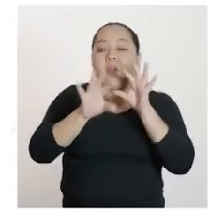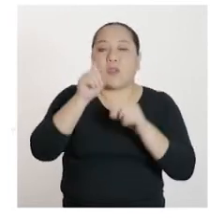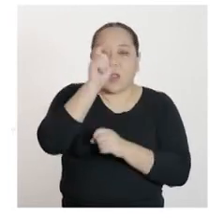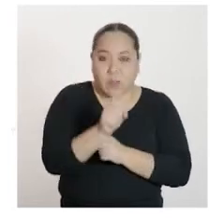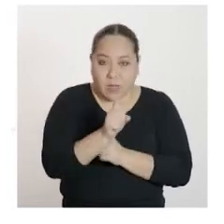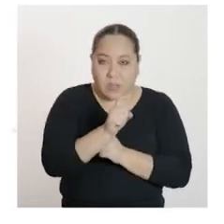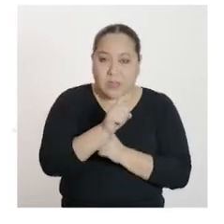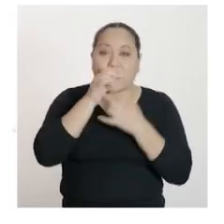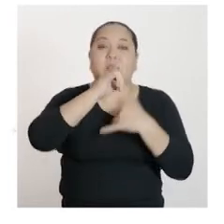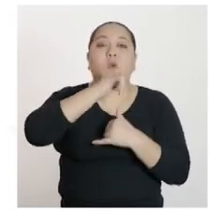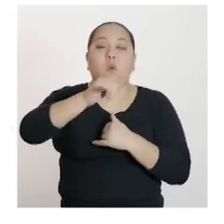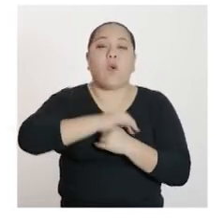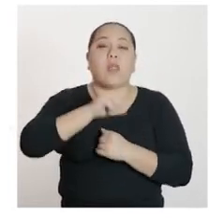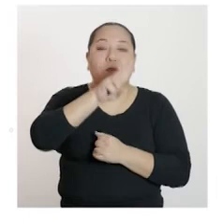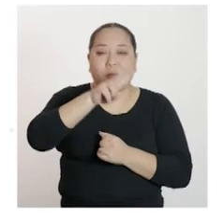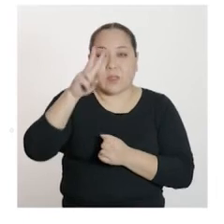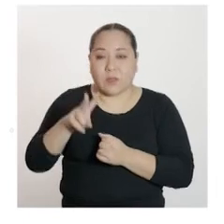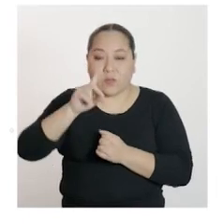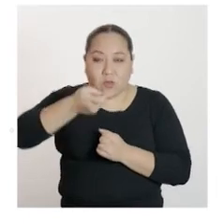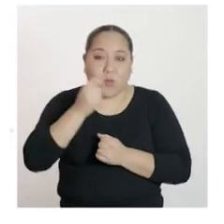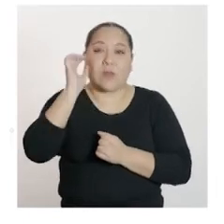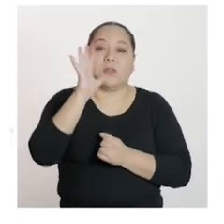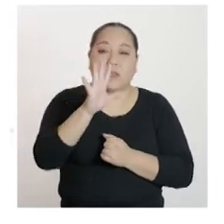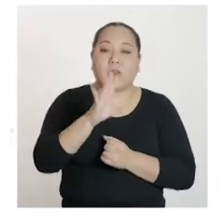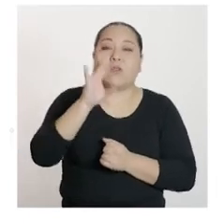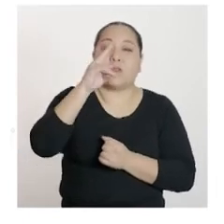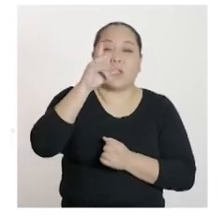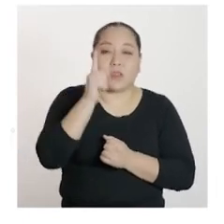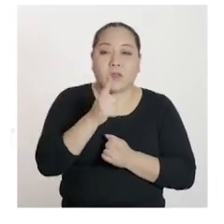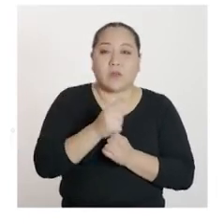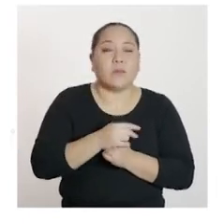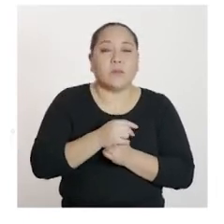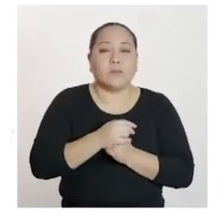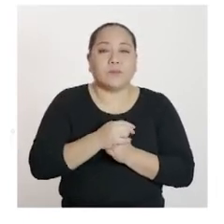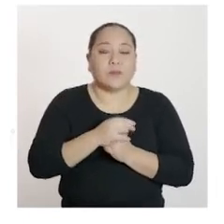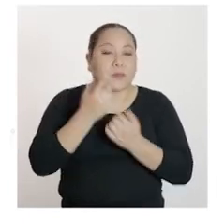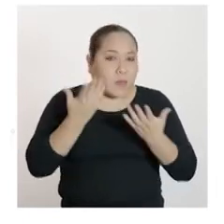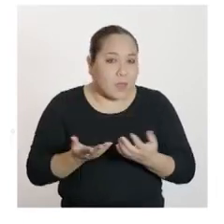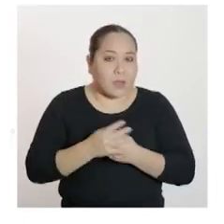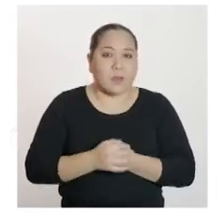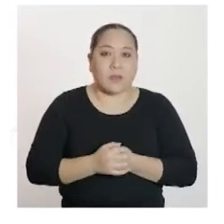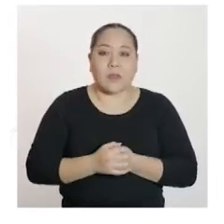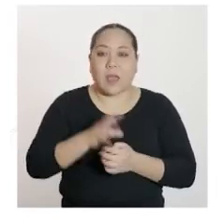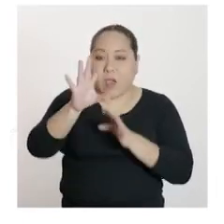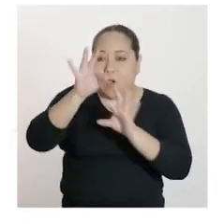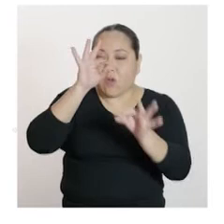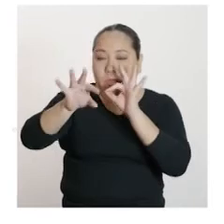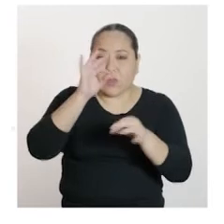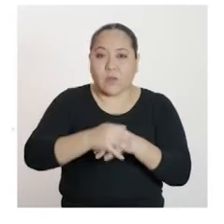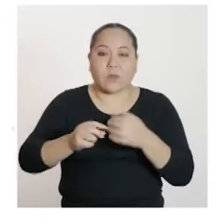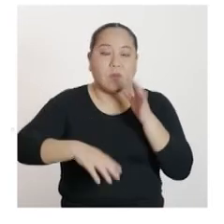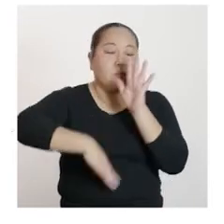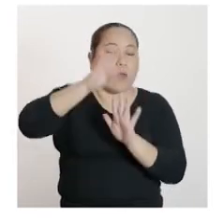es igual a 22,5 centímetros. A continuación, hallamos el máximo